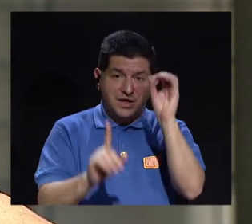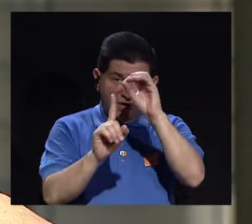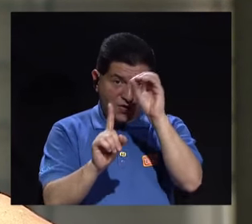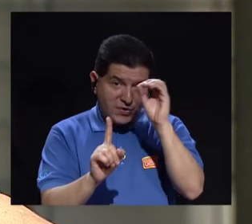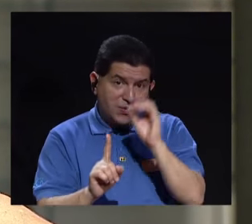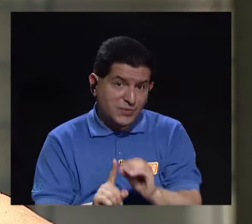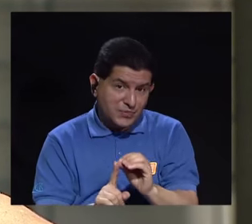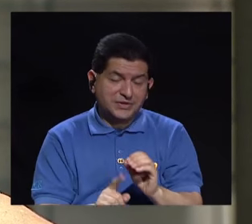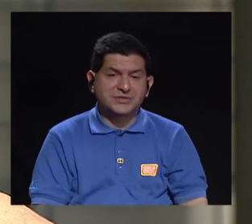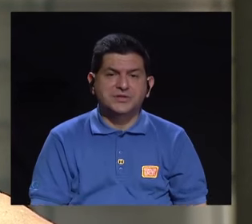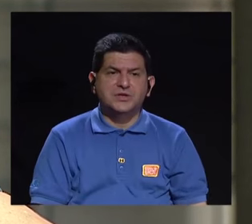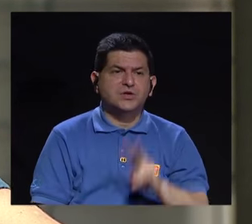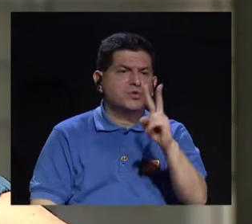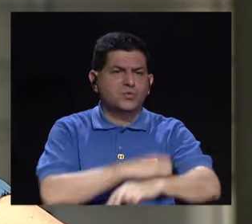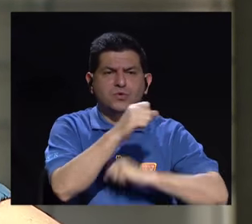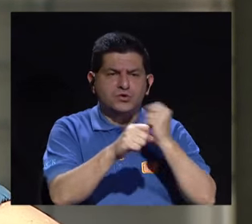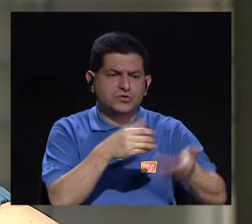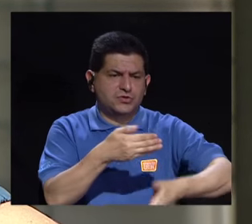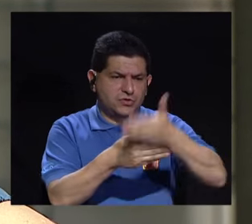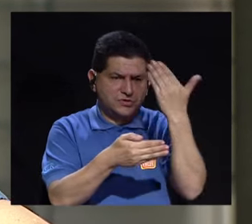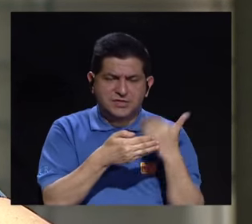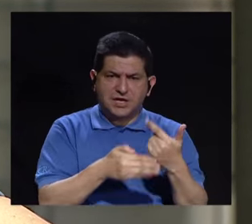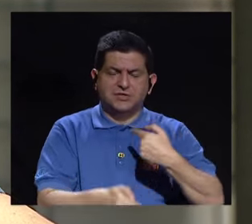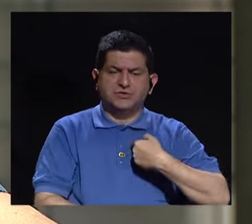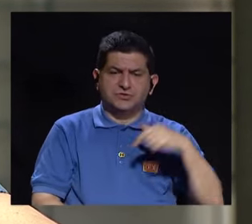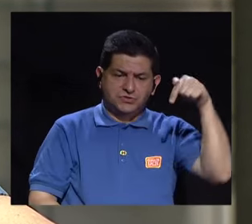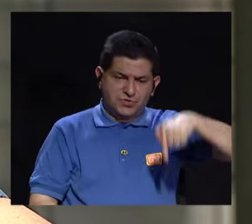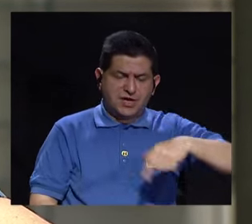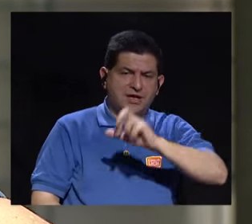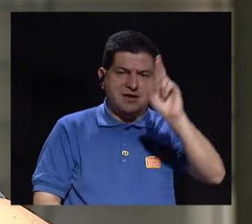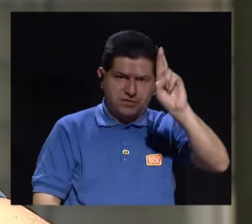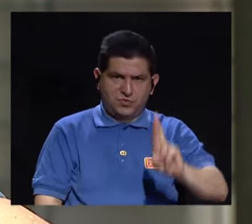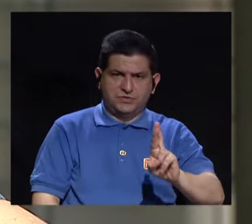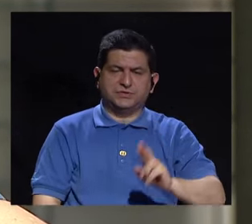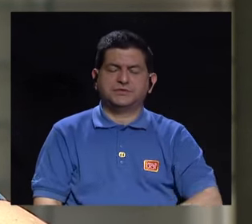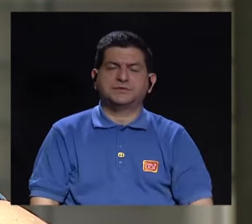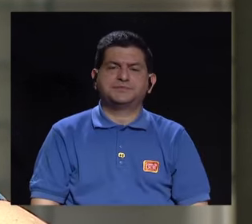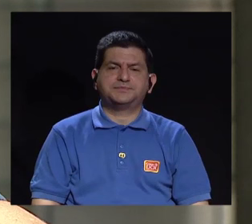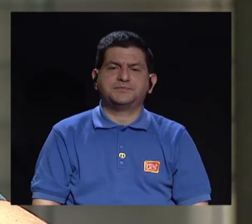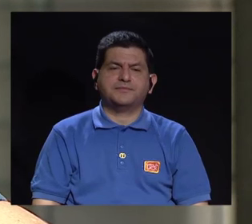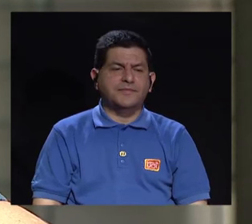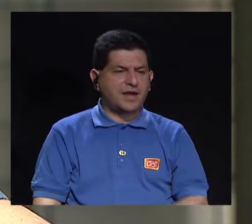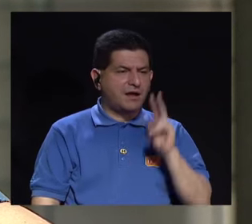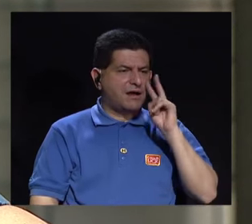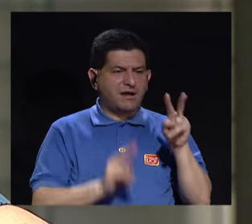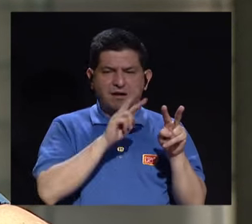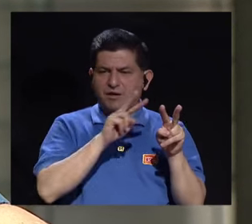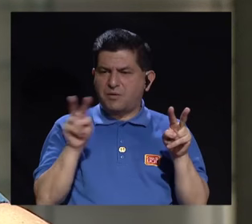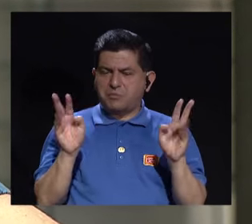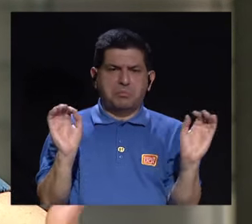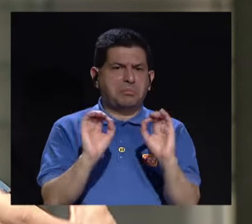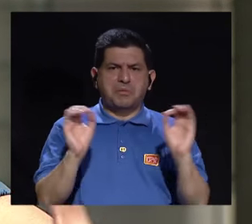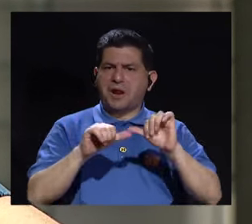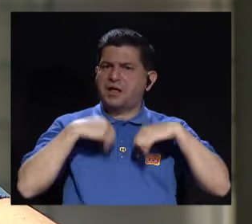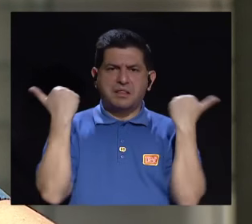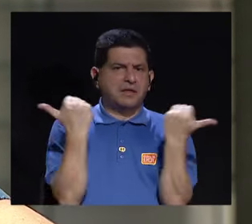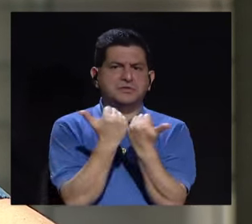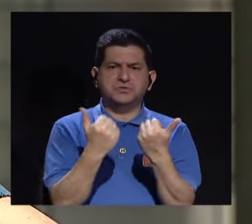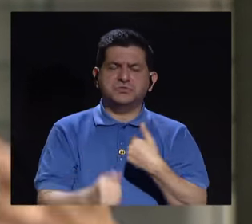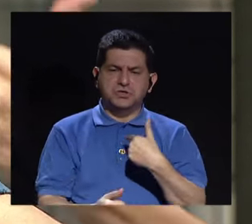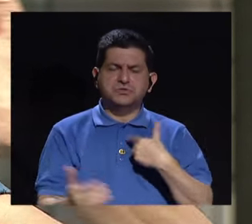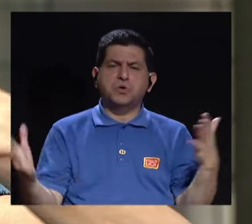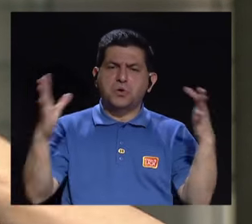los objetivos cuando... Bueno, hace dos años que estoy en Costa Rica y al observar que no había ninguna